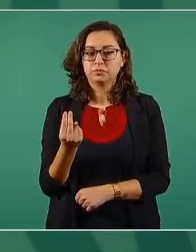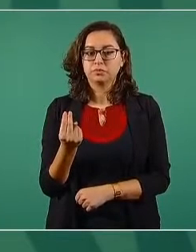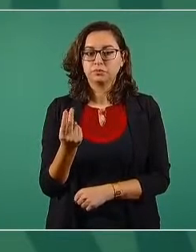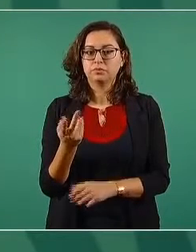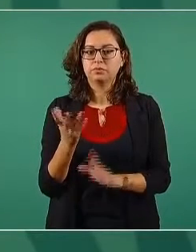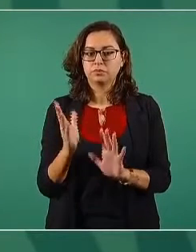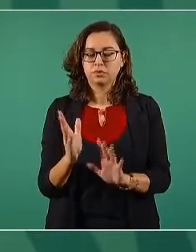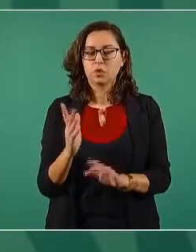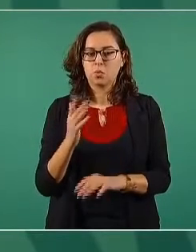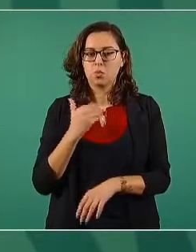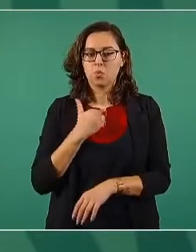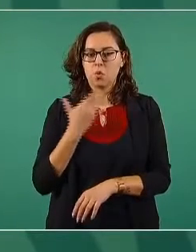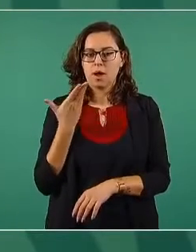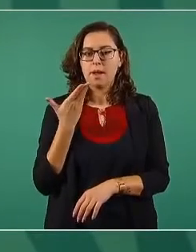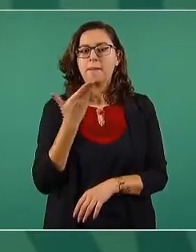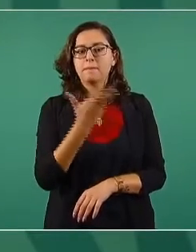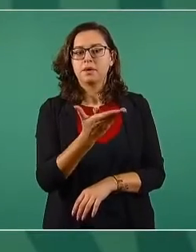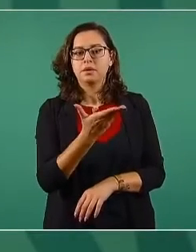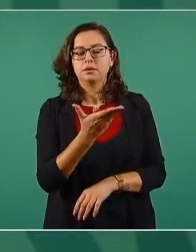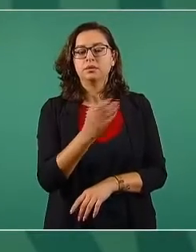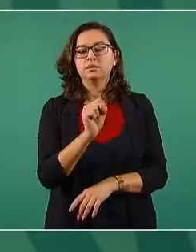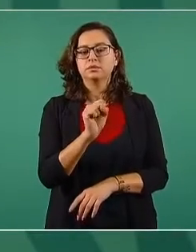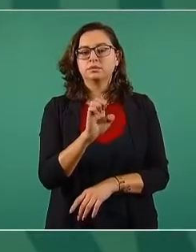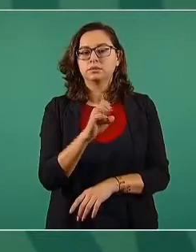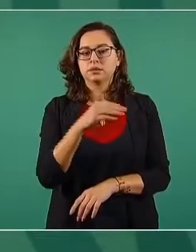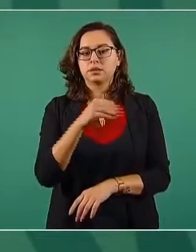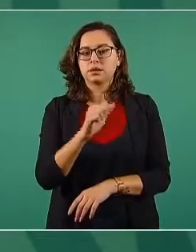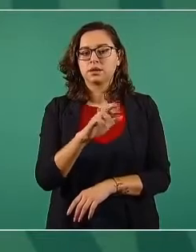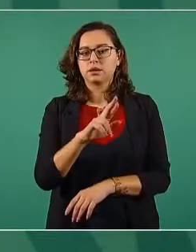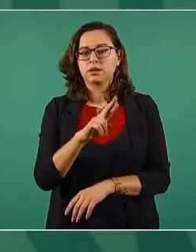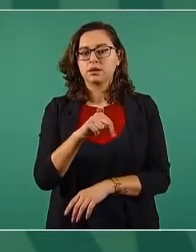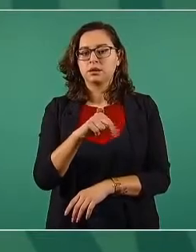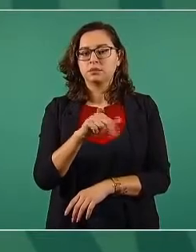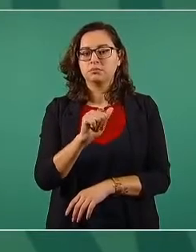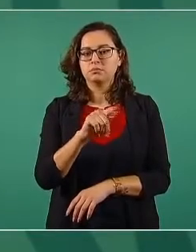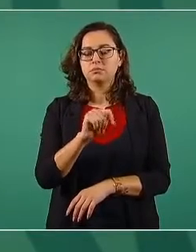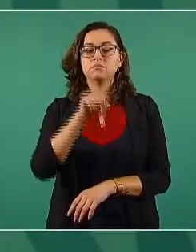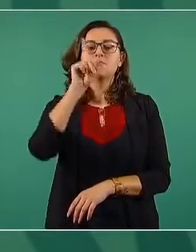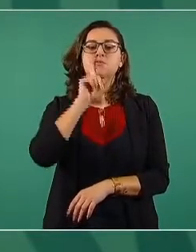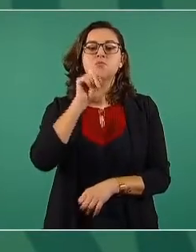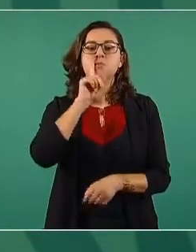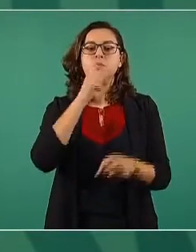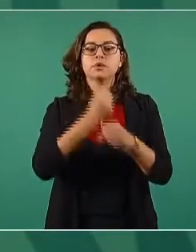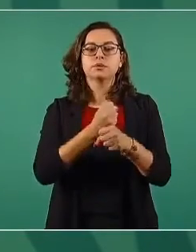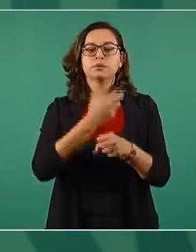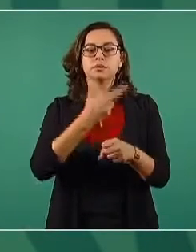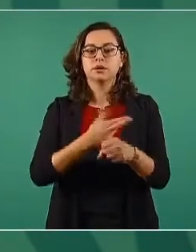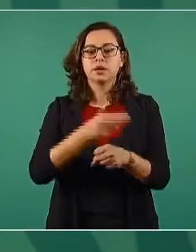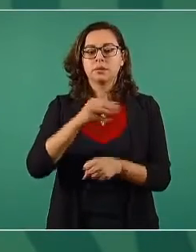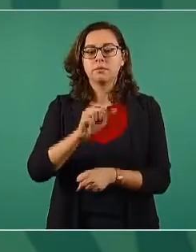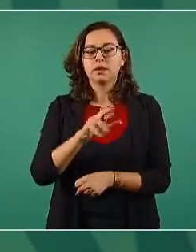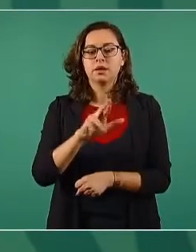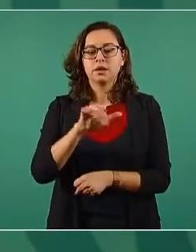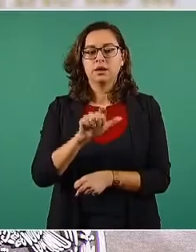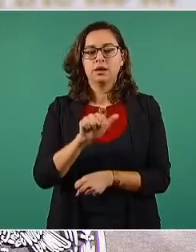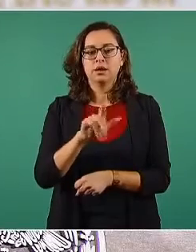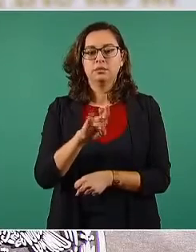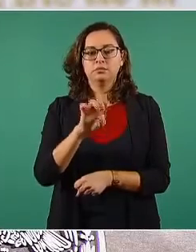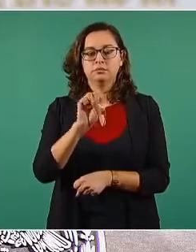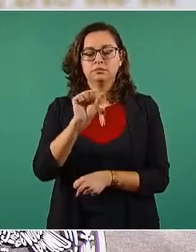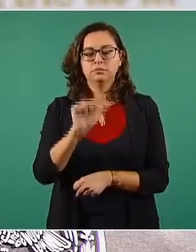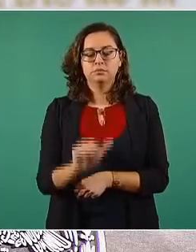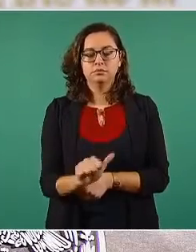vamos a pedirle a la secretaria de Medio Ambiente, María Luisa Alvores, que haga